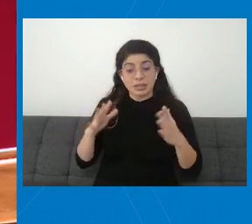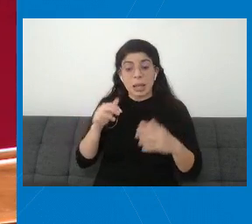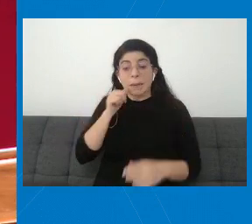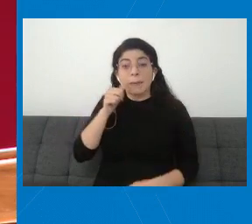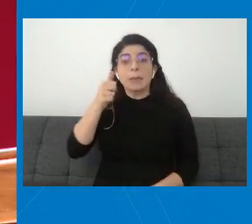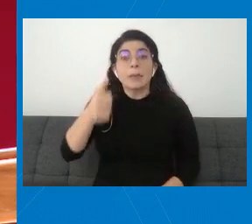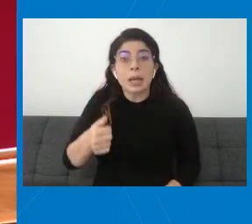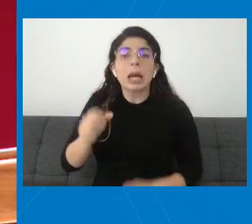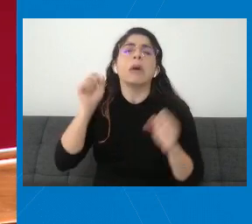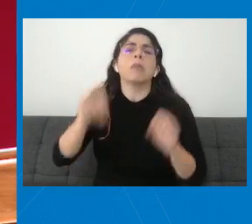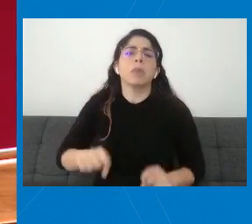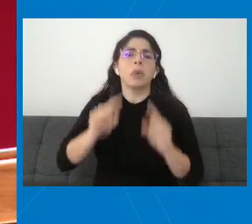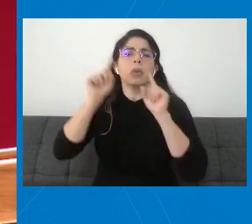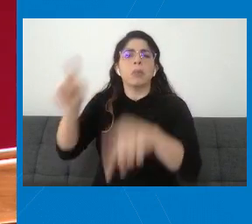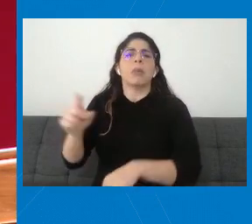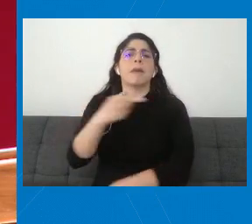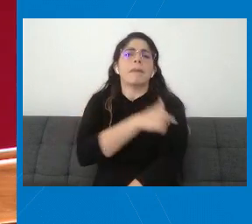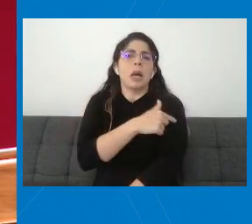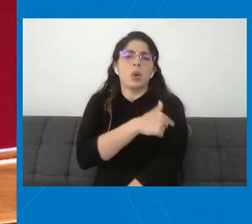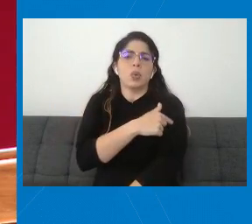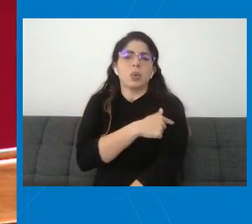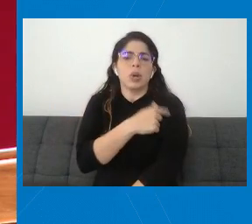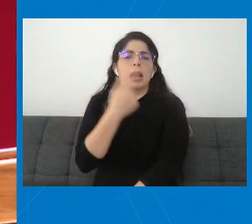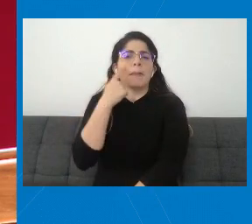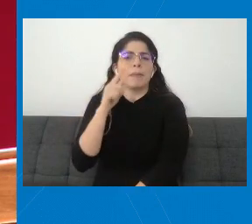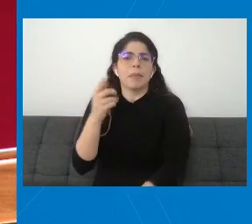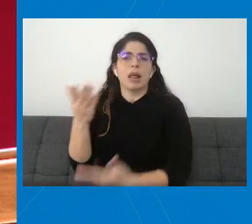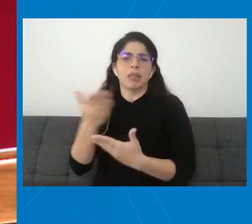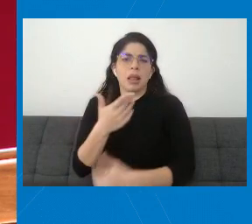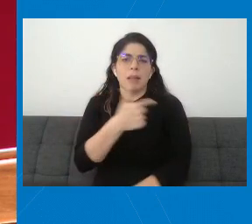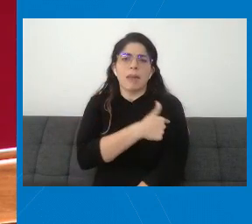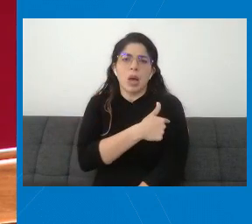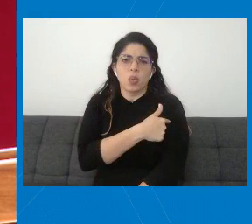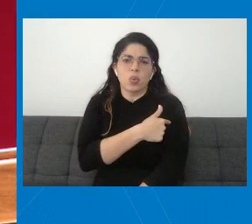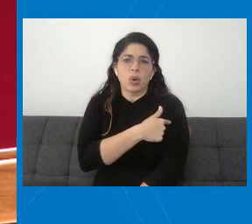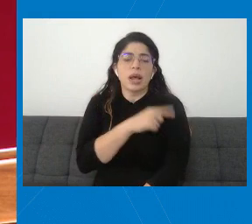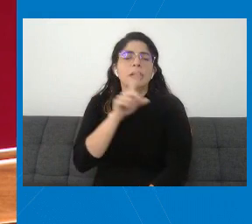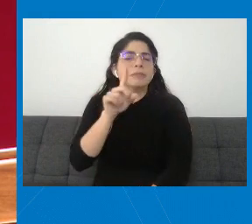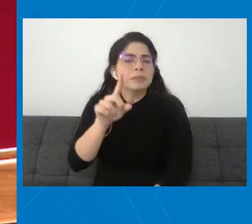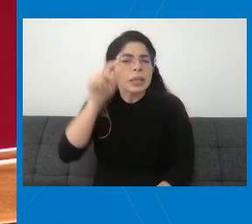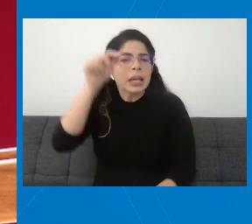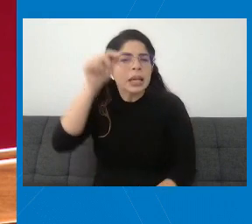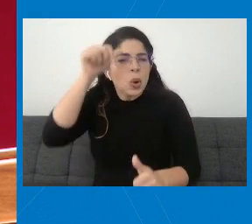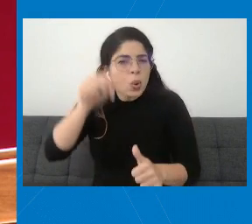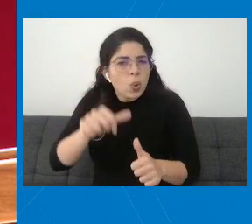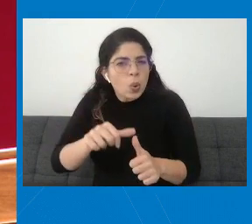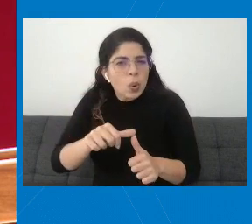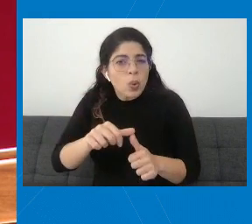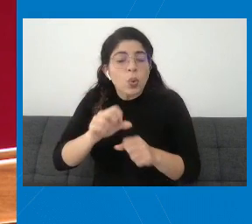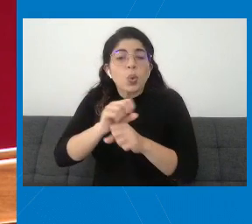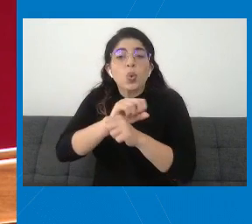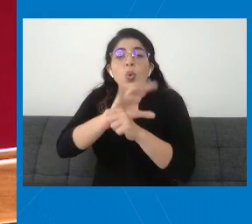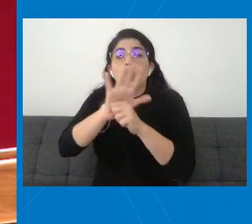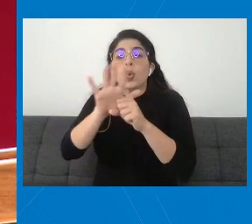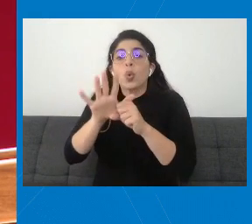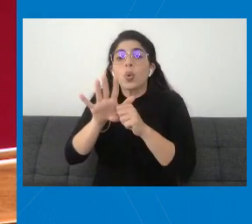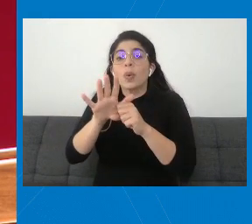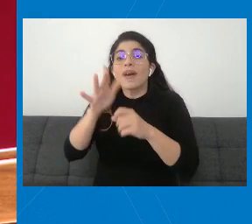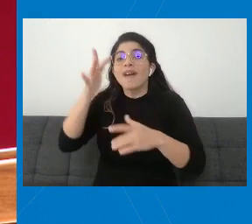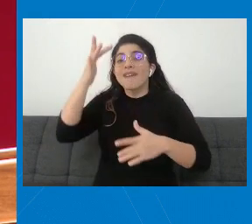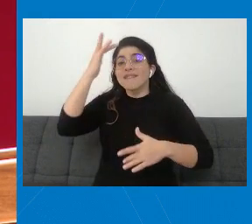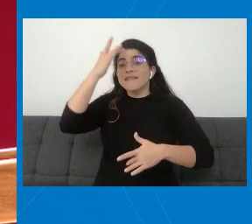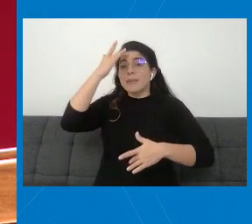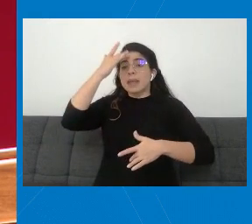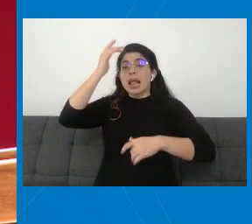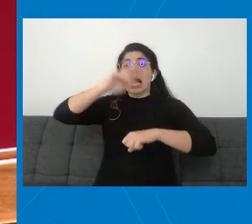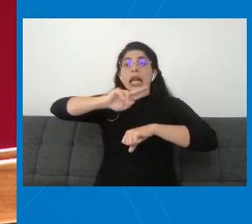presentarse al vacunatorio para recibir la vacuna. Recordemos que en COVID la enfermedad natural